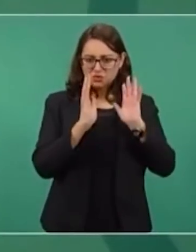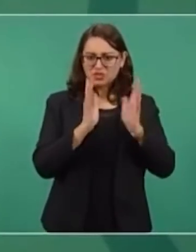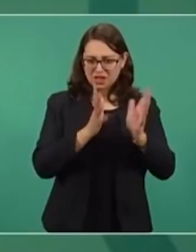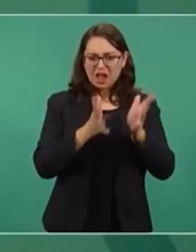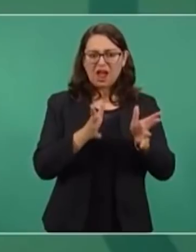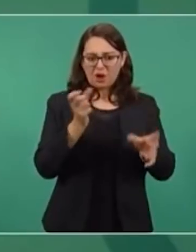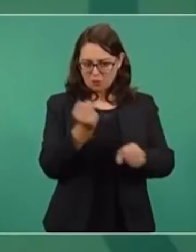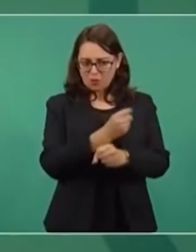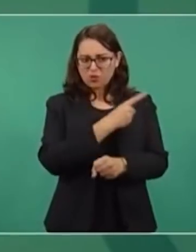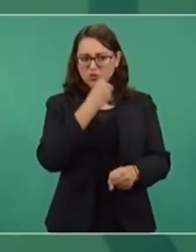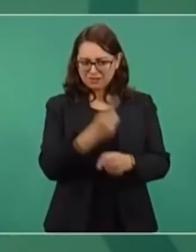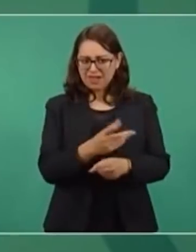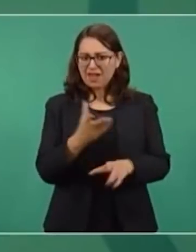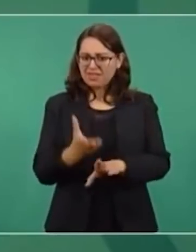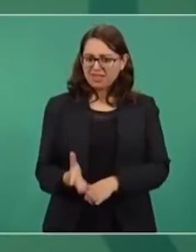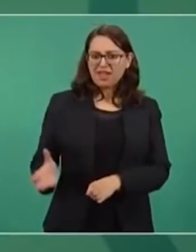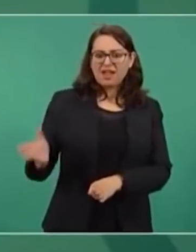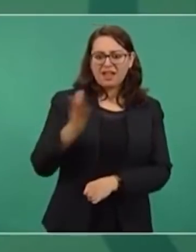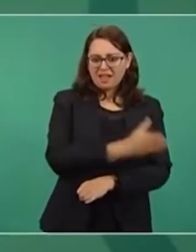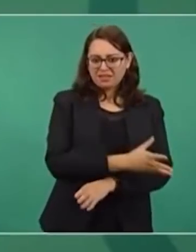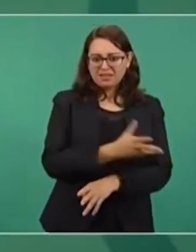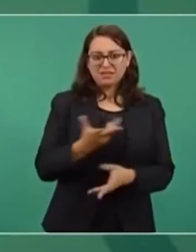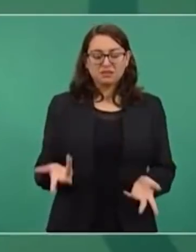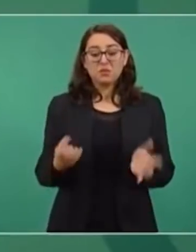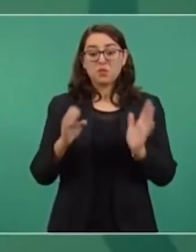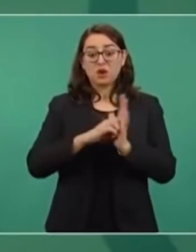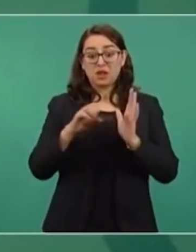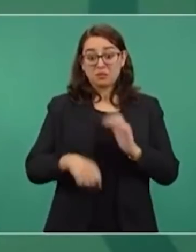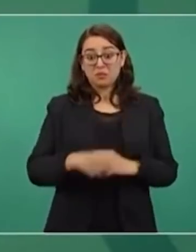su caso, que no ganó?